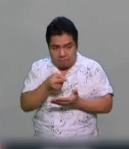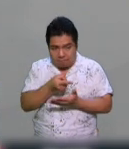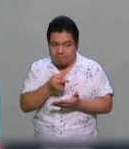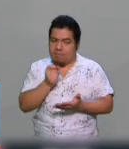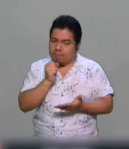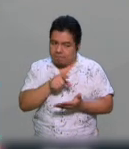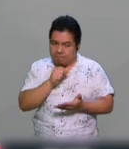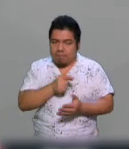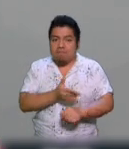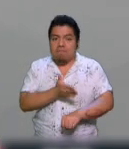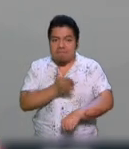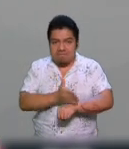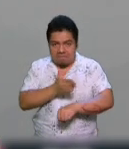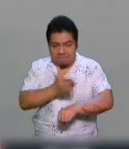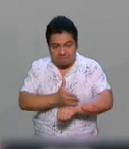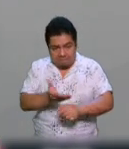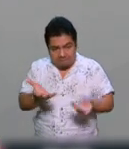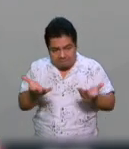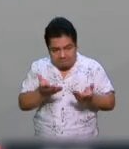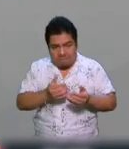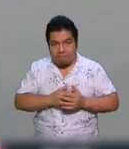la van a pagar.